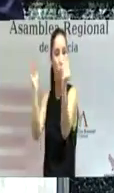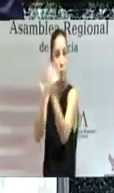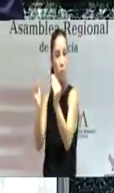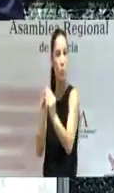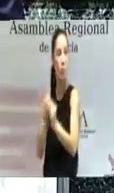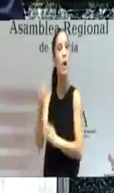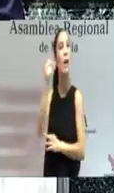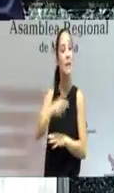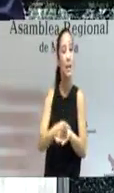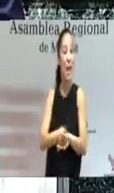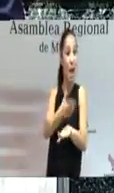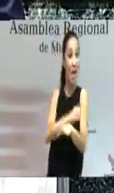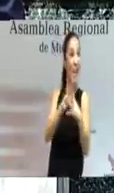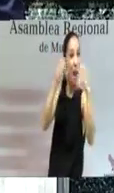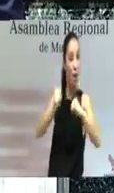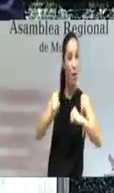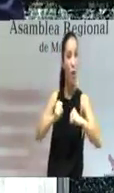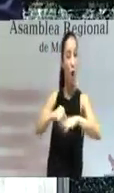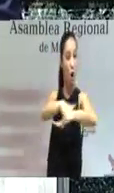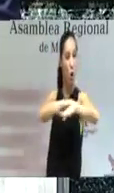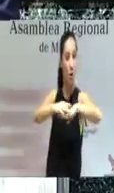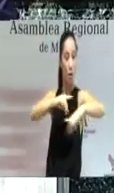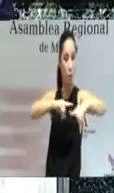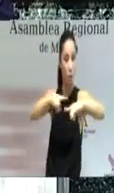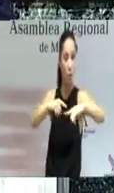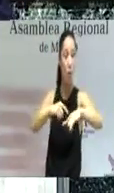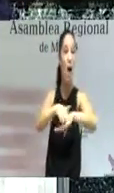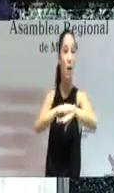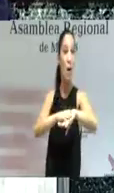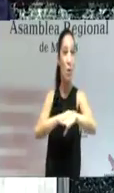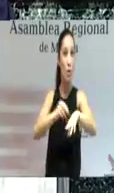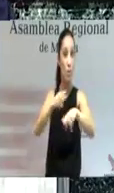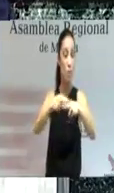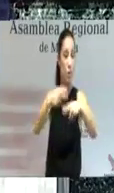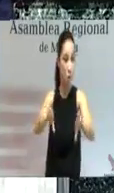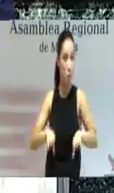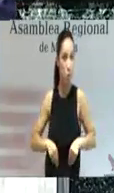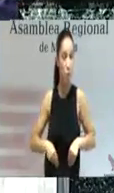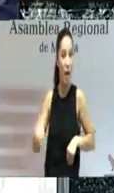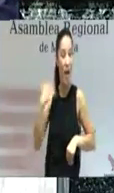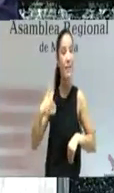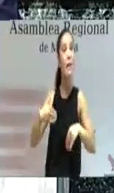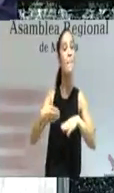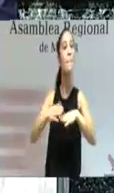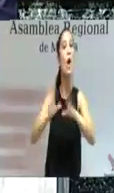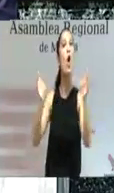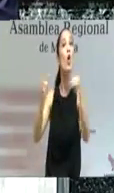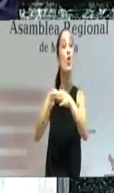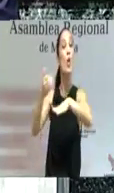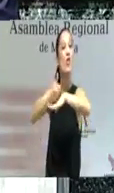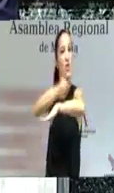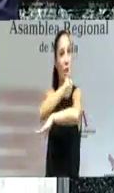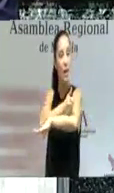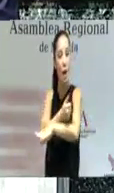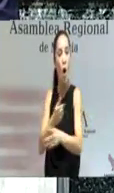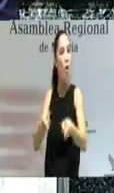el acuerdo de gobernabilidad, de investidura con el Partido Ciudadanos, en aras de facilitar